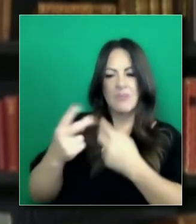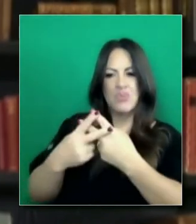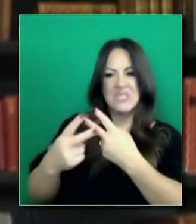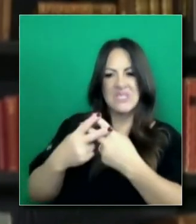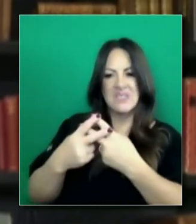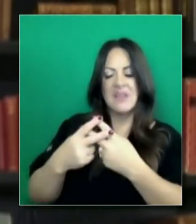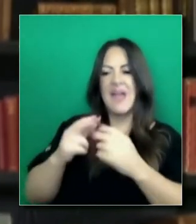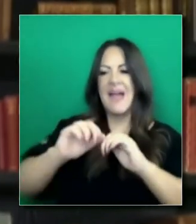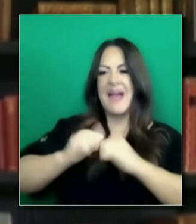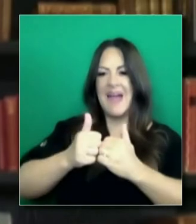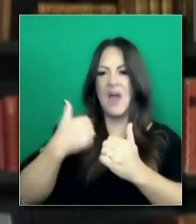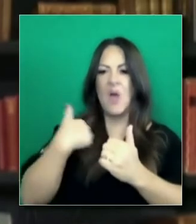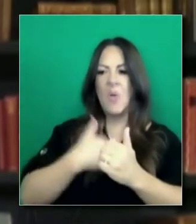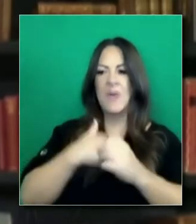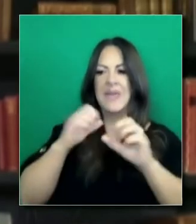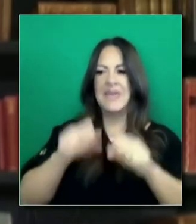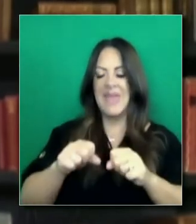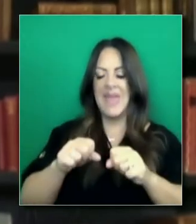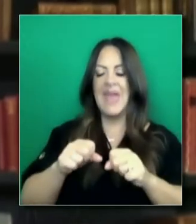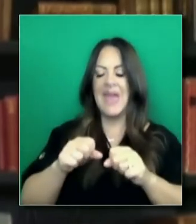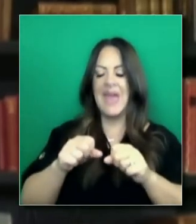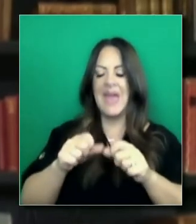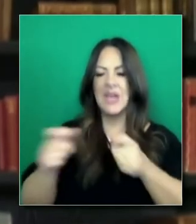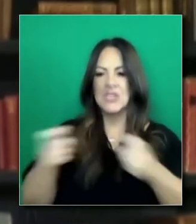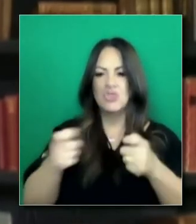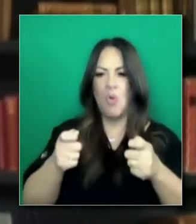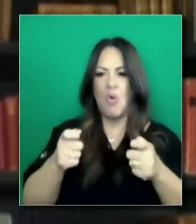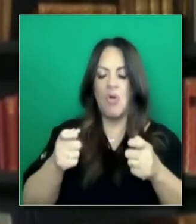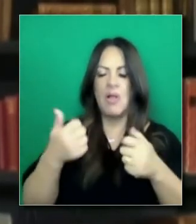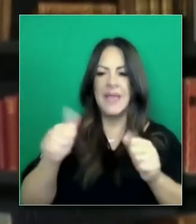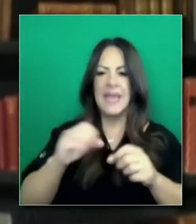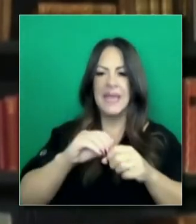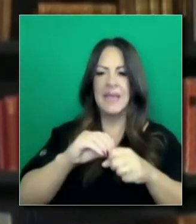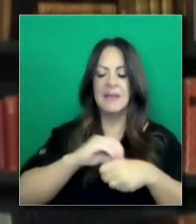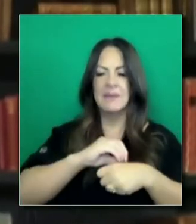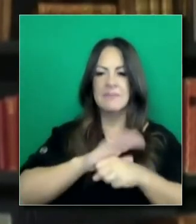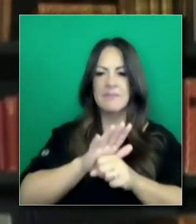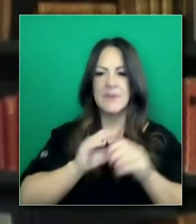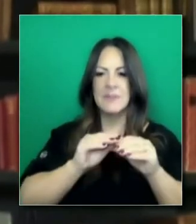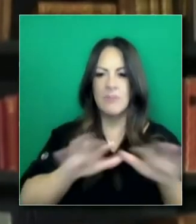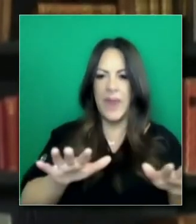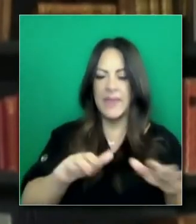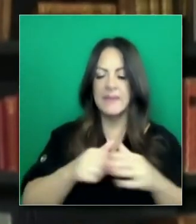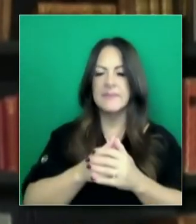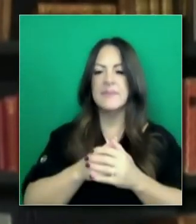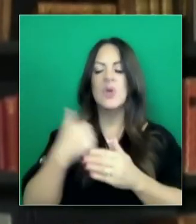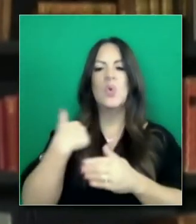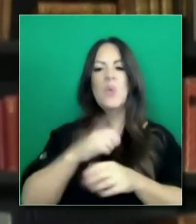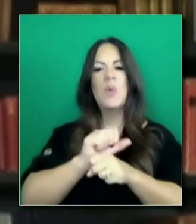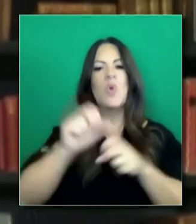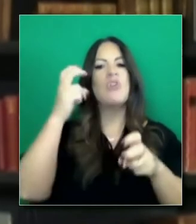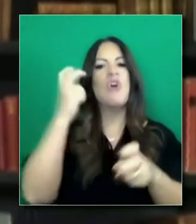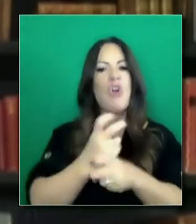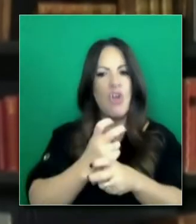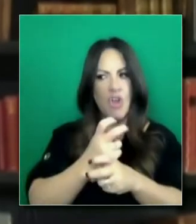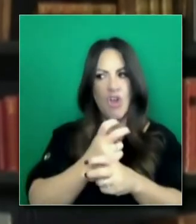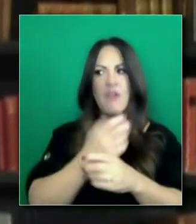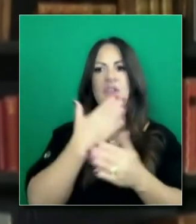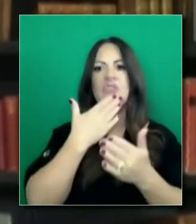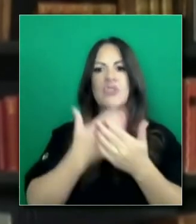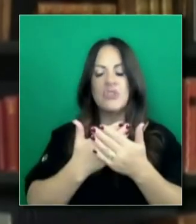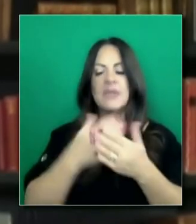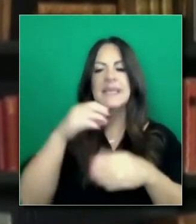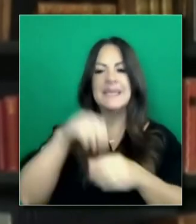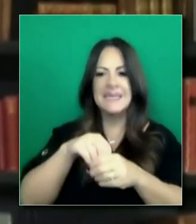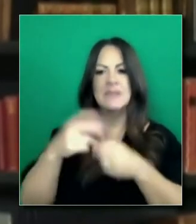riesgo para poder resolver cualquier brote futuro que haya. Mucho se ha hecho entonces en este espacio. Somos